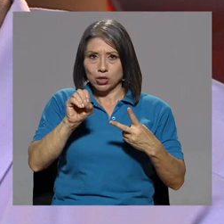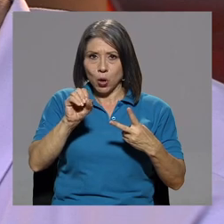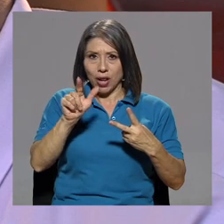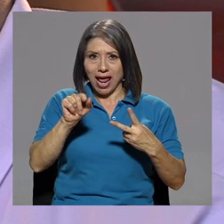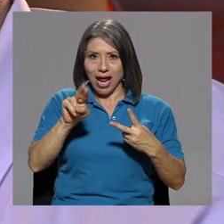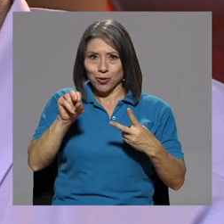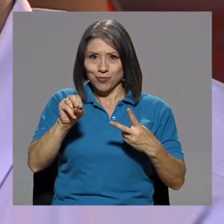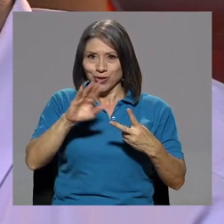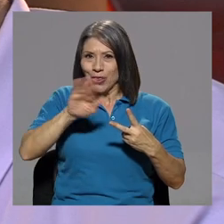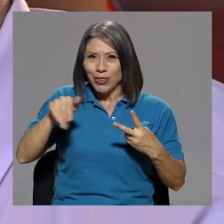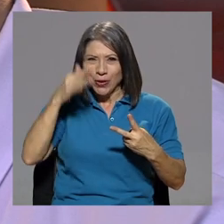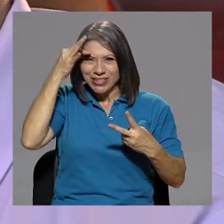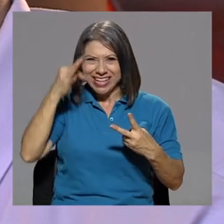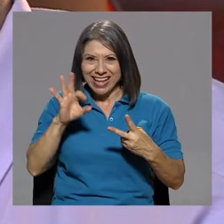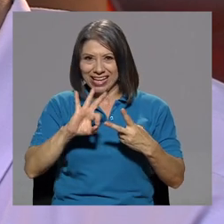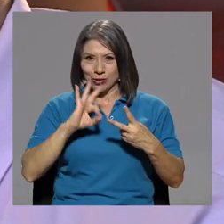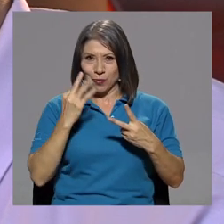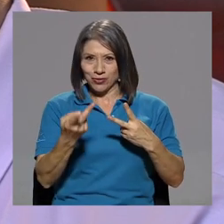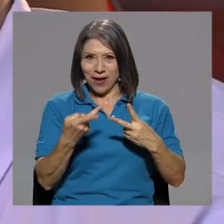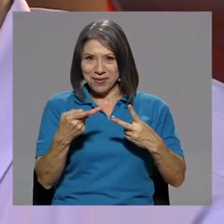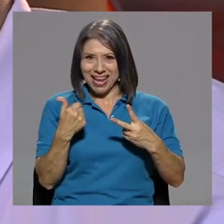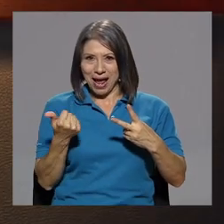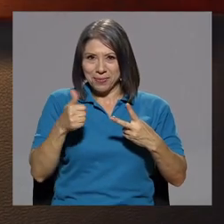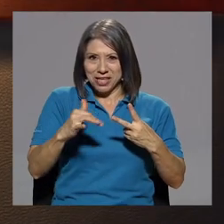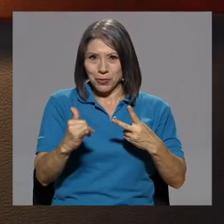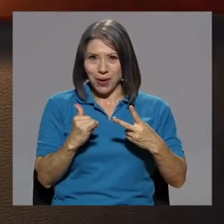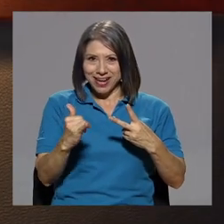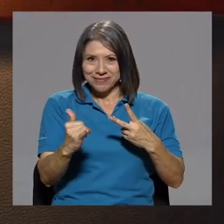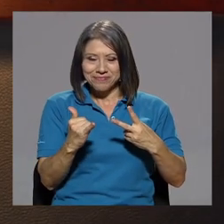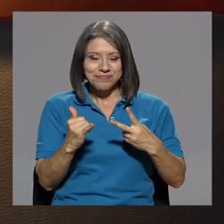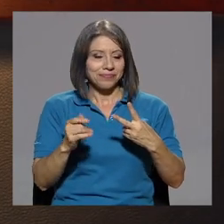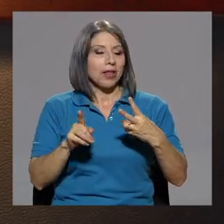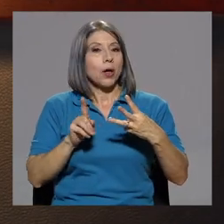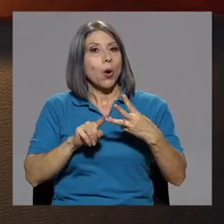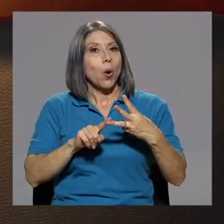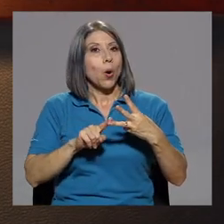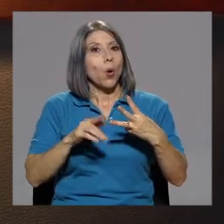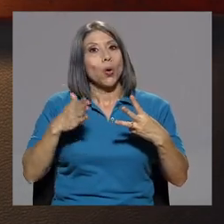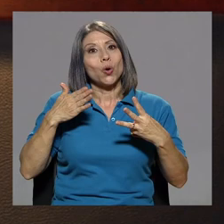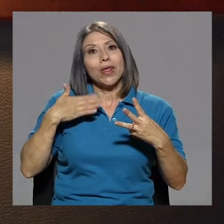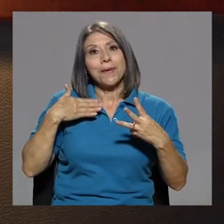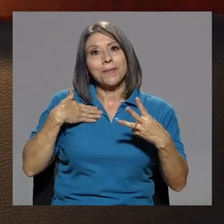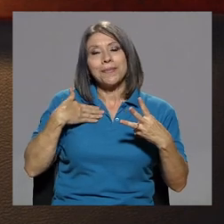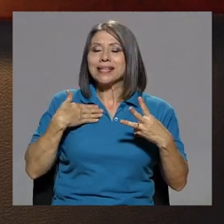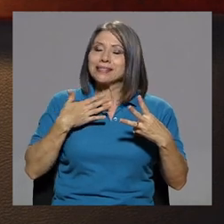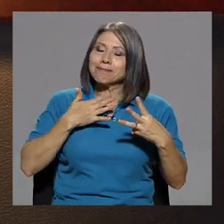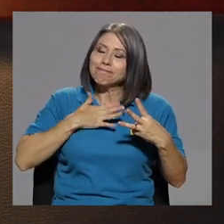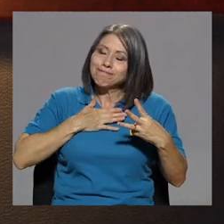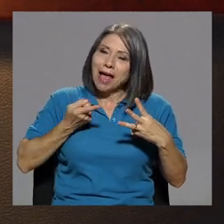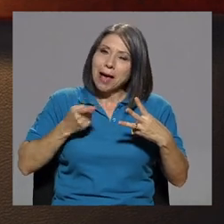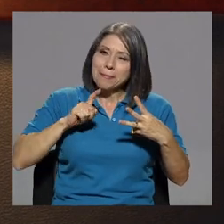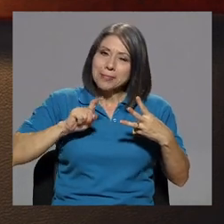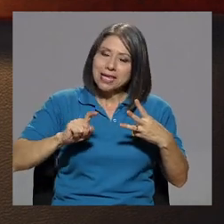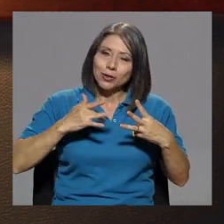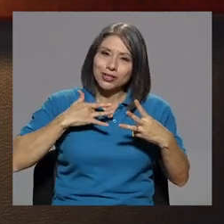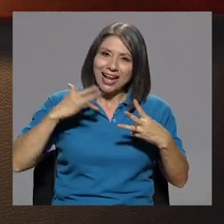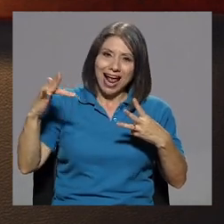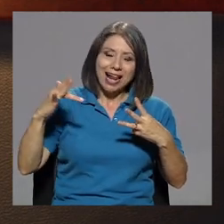mundo cree que es familia mía, pero somos Solano. Uno de mis pupilos, mis amigos del alma,